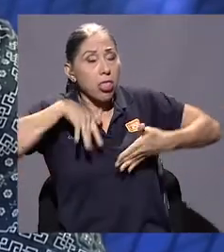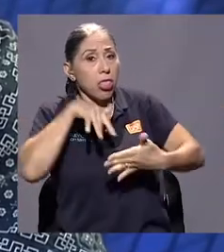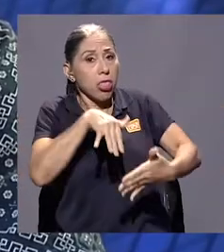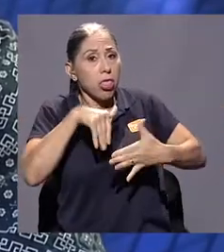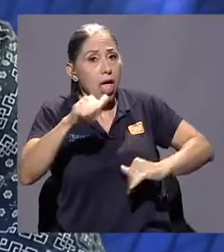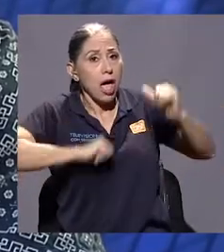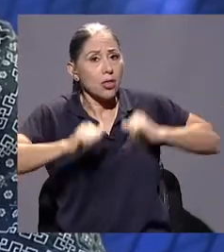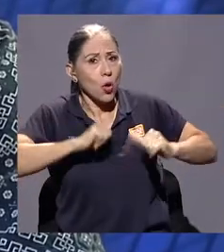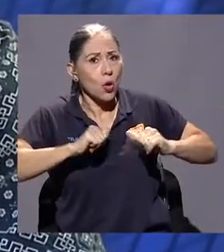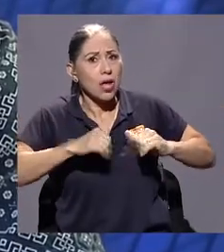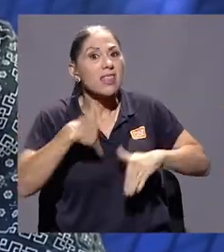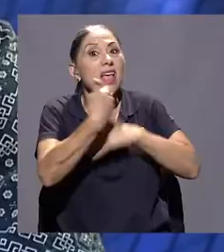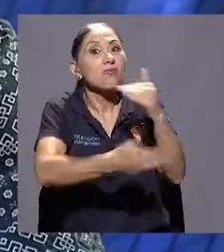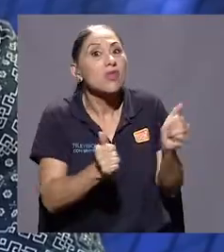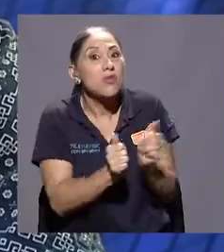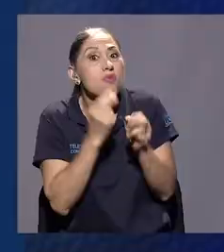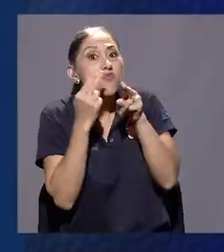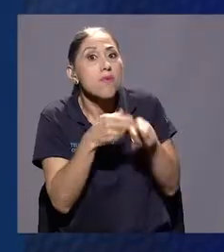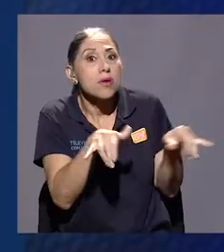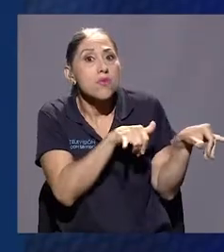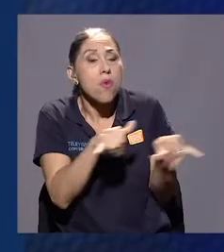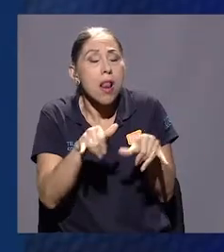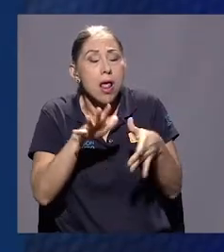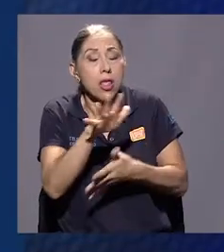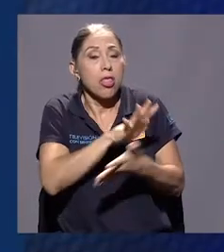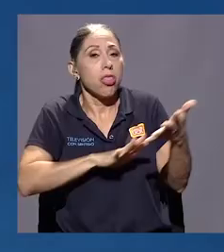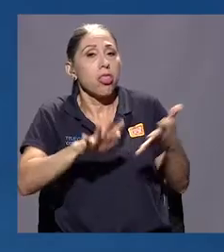confundir. Y esto yo creo que le ayudó un montón. Y lo hizo muy bien después.